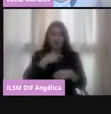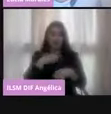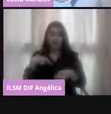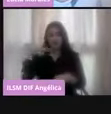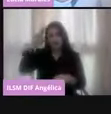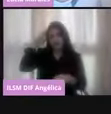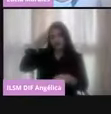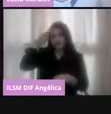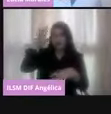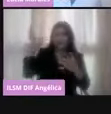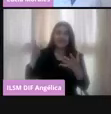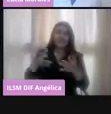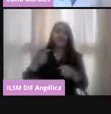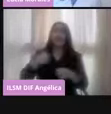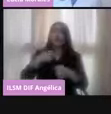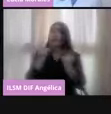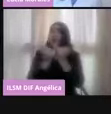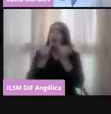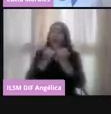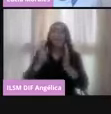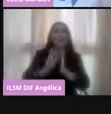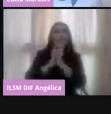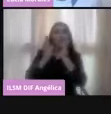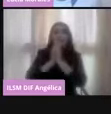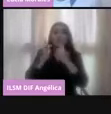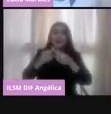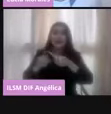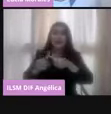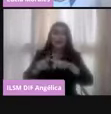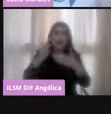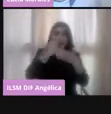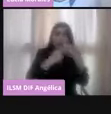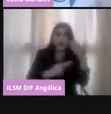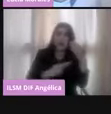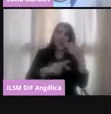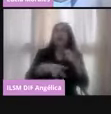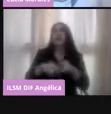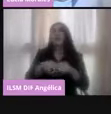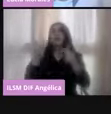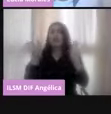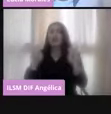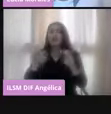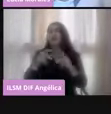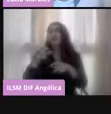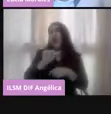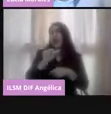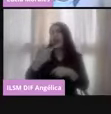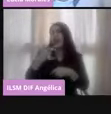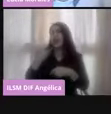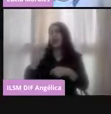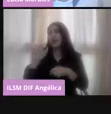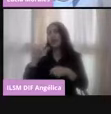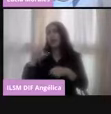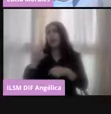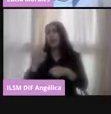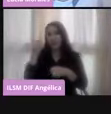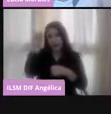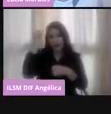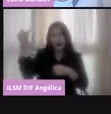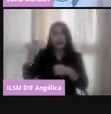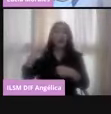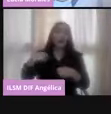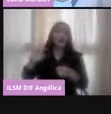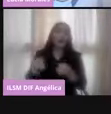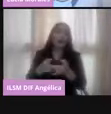la oportunidad de participar en el programa Agitando Ideas, fue una gran experiencia el año pasado y bueno, ahora me encuentro de nueva cuenta